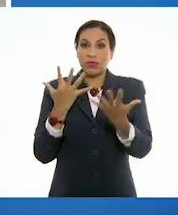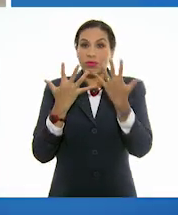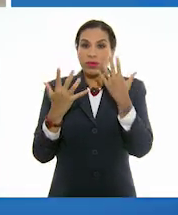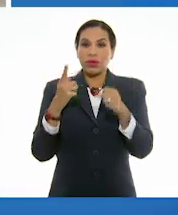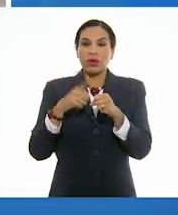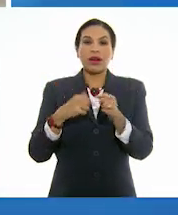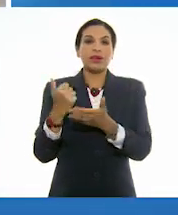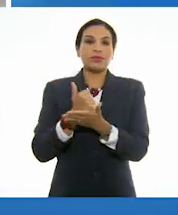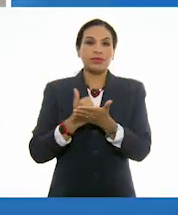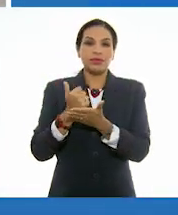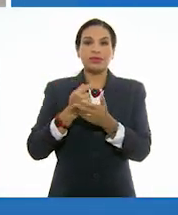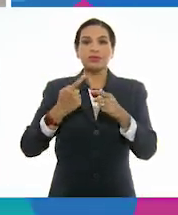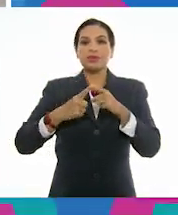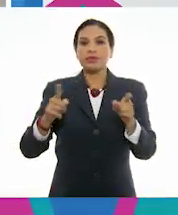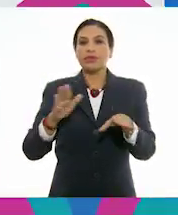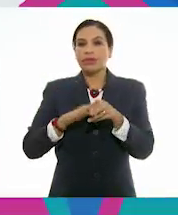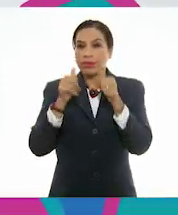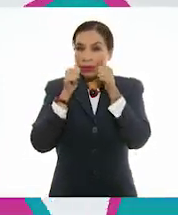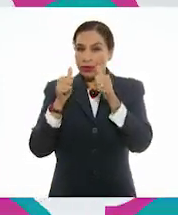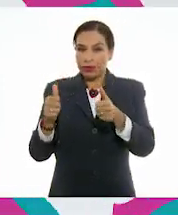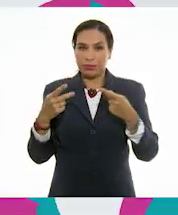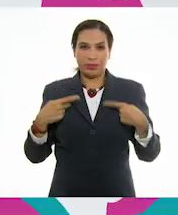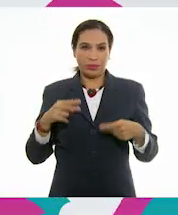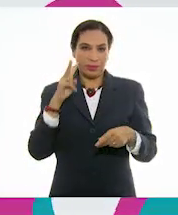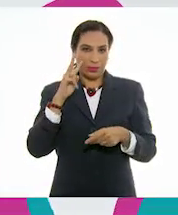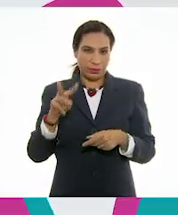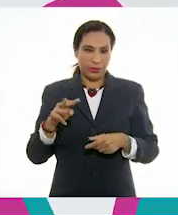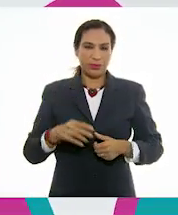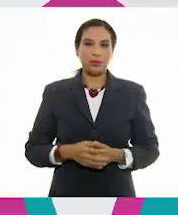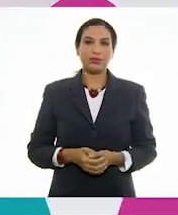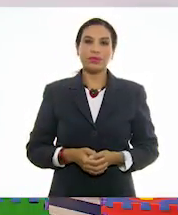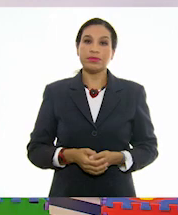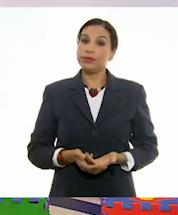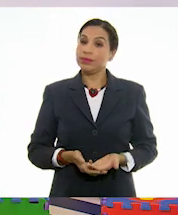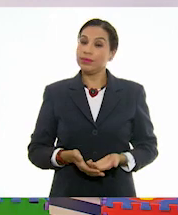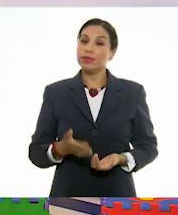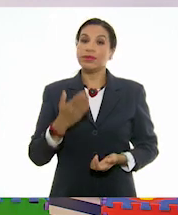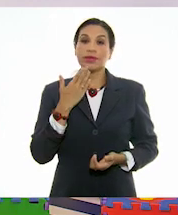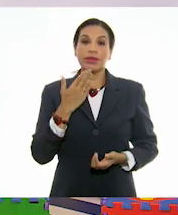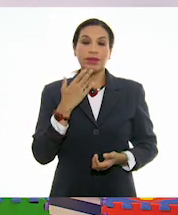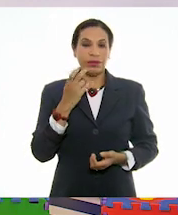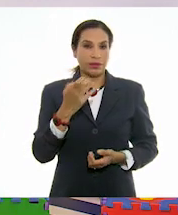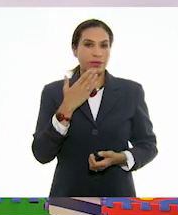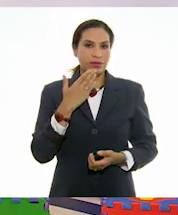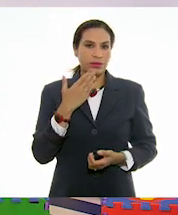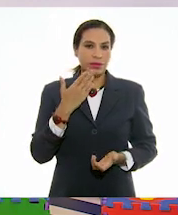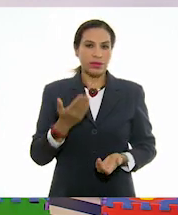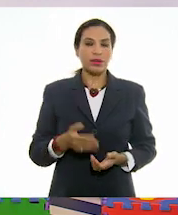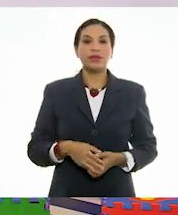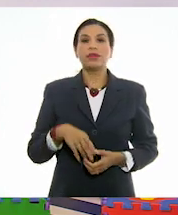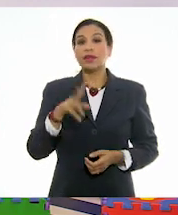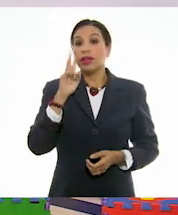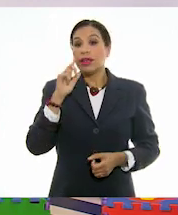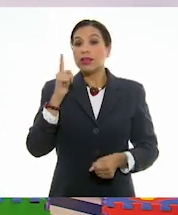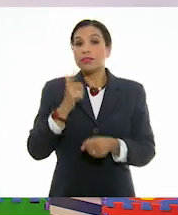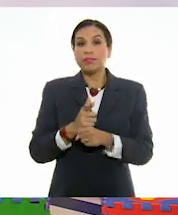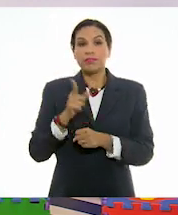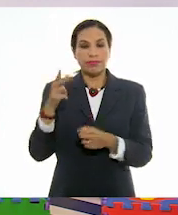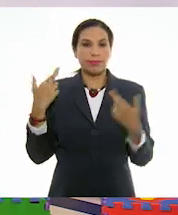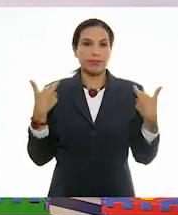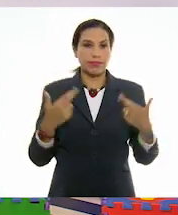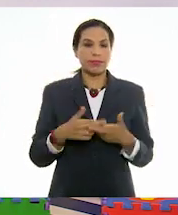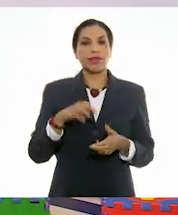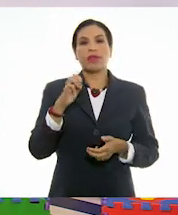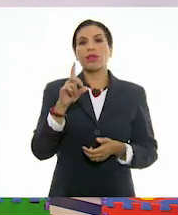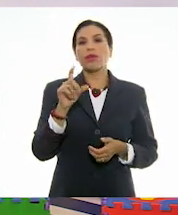azul, diferente y más llamativo para resaltarlo. Muy bien. Excelente. Bueno, te diste cuenta que aquí el maestro